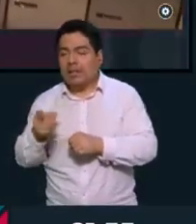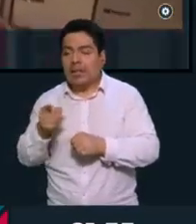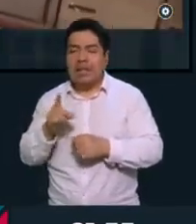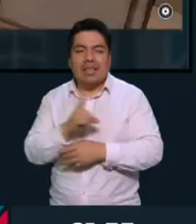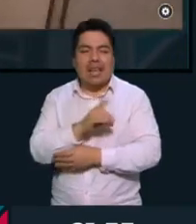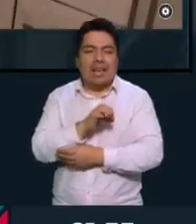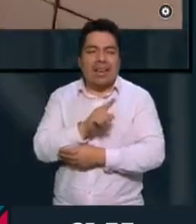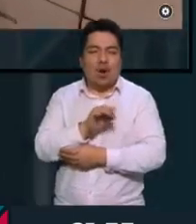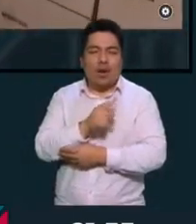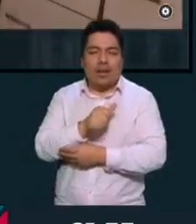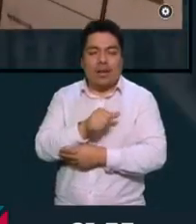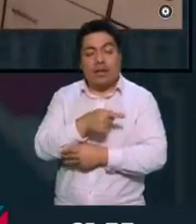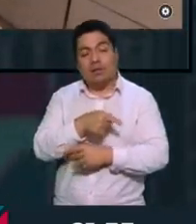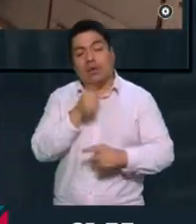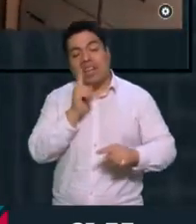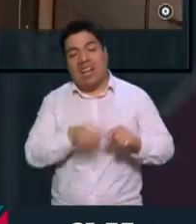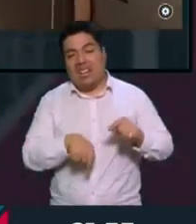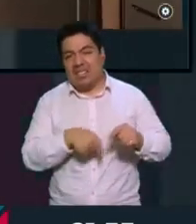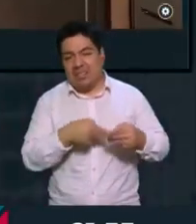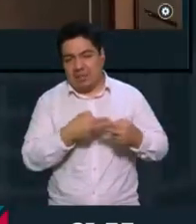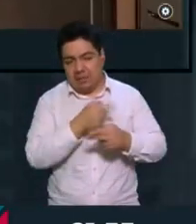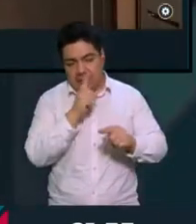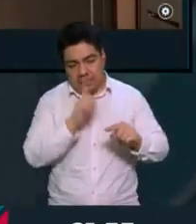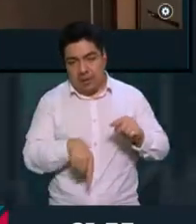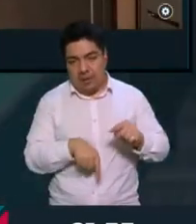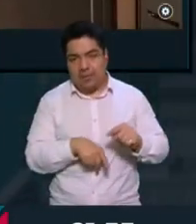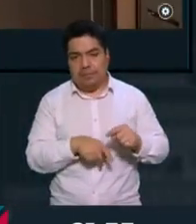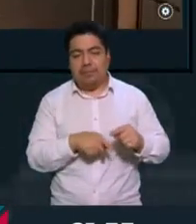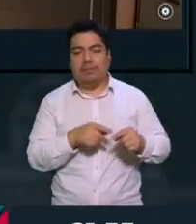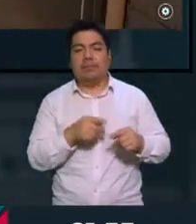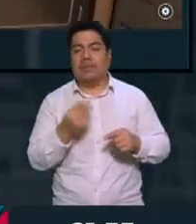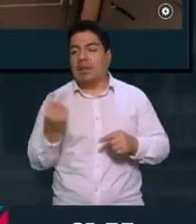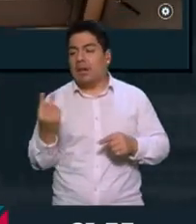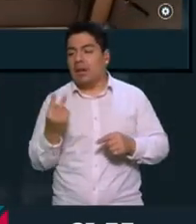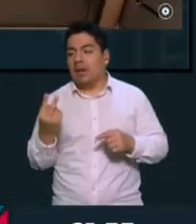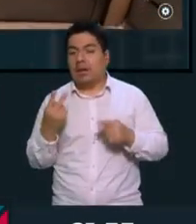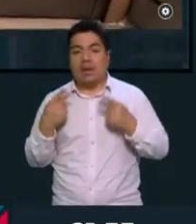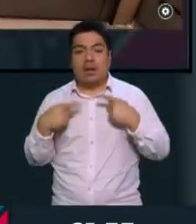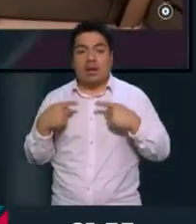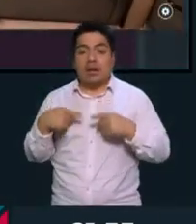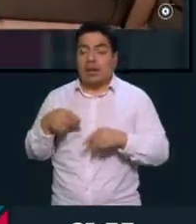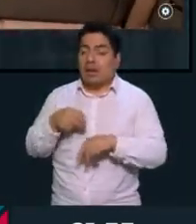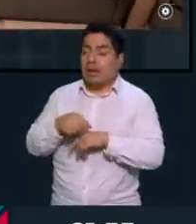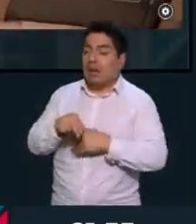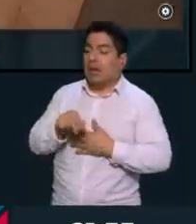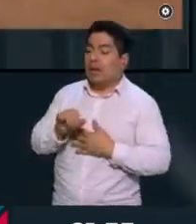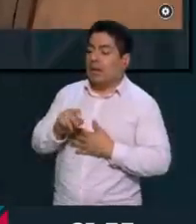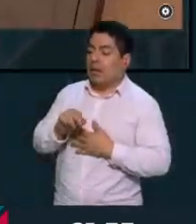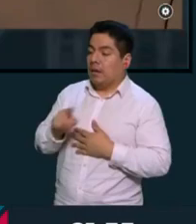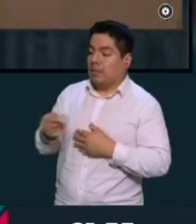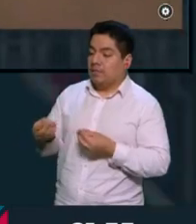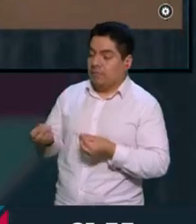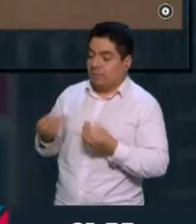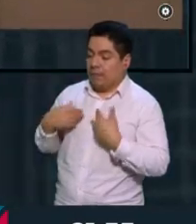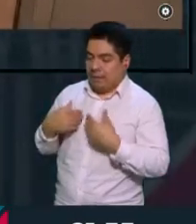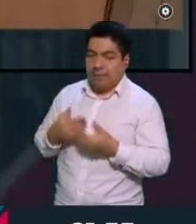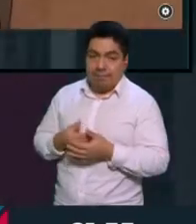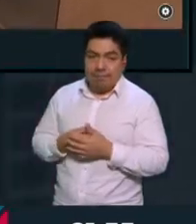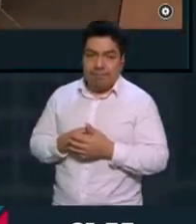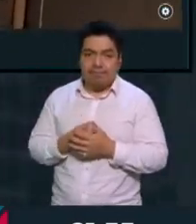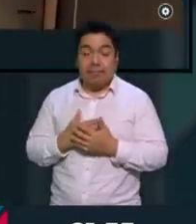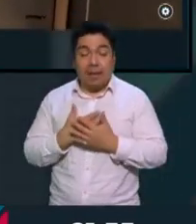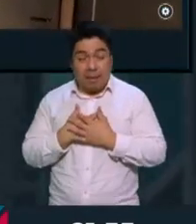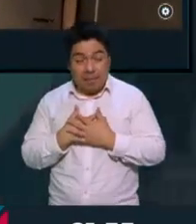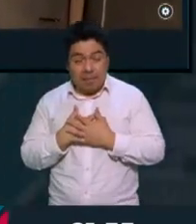Ortega le quita la nacionalidad y dice, bueno, voy a dejar a dos personajes nicaragüenses que ellos me legaron su patria, ¿no? A mí me